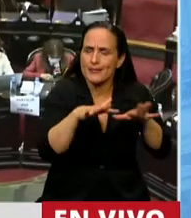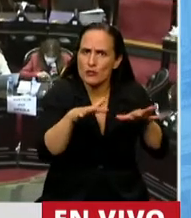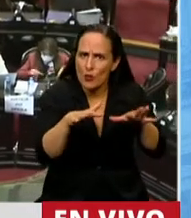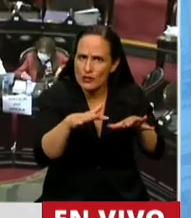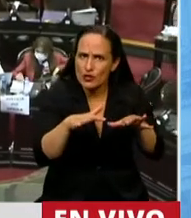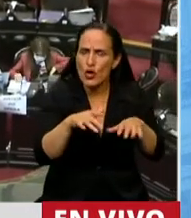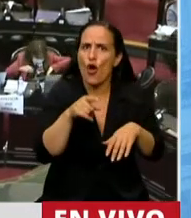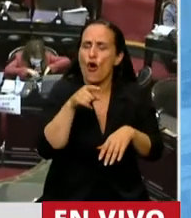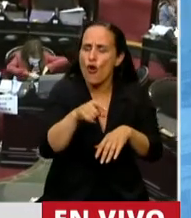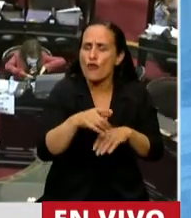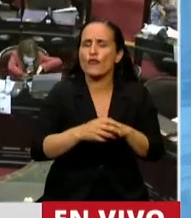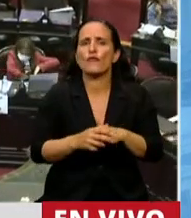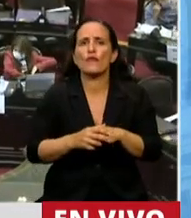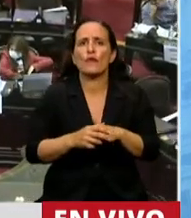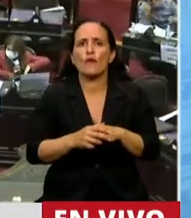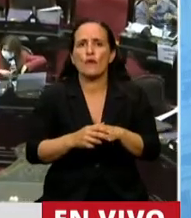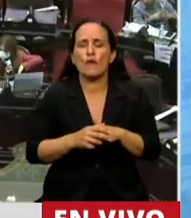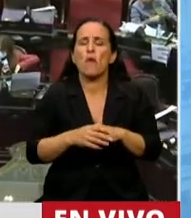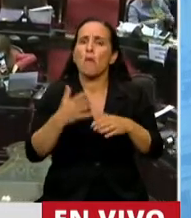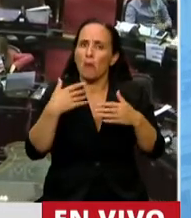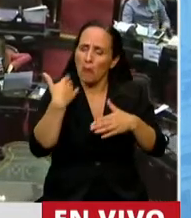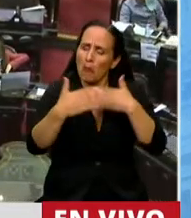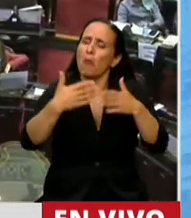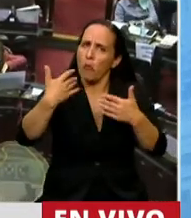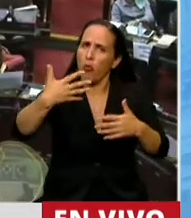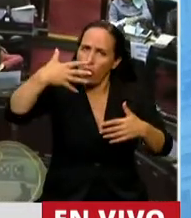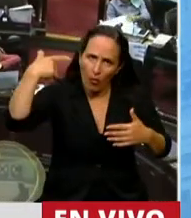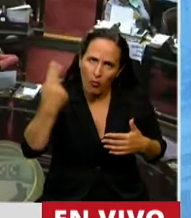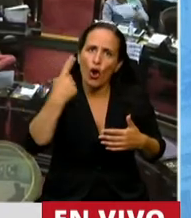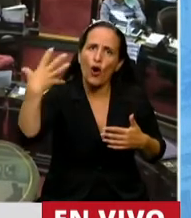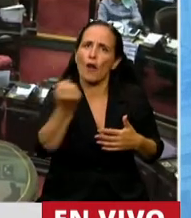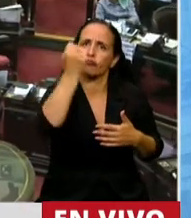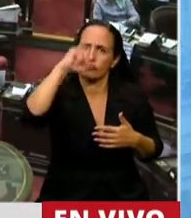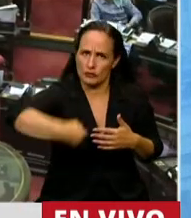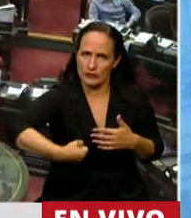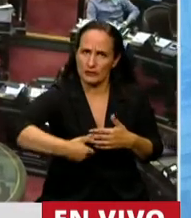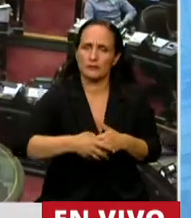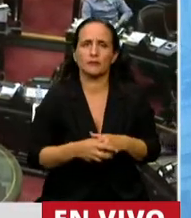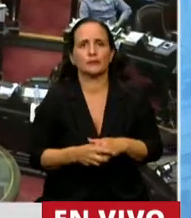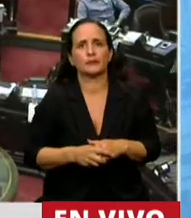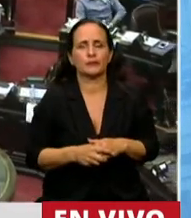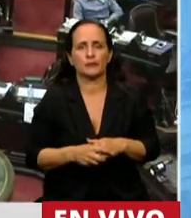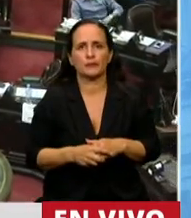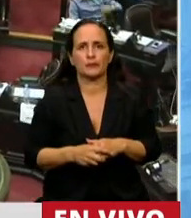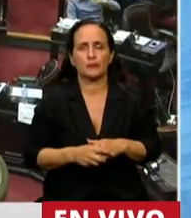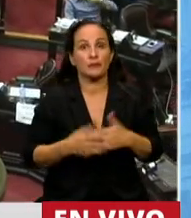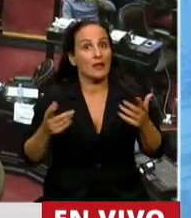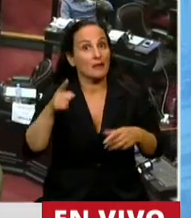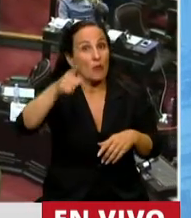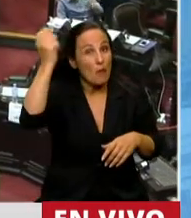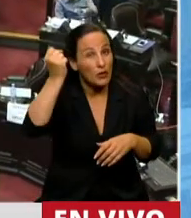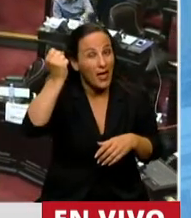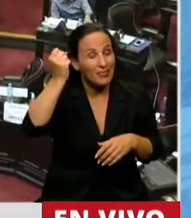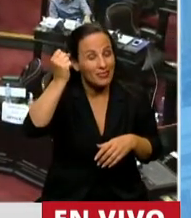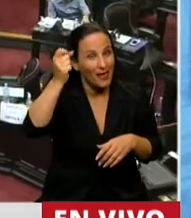delegación que recién comentaba, se lograron plenamente. Me parece que esto no se puede olvidar,